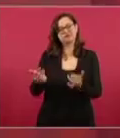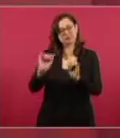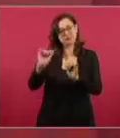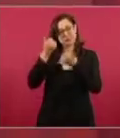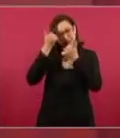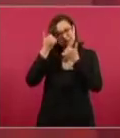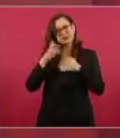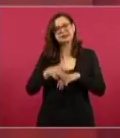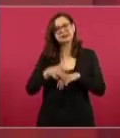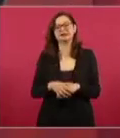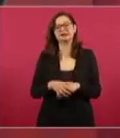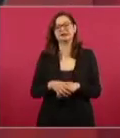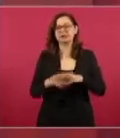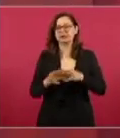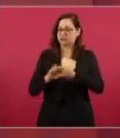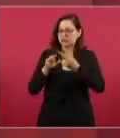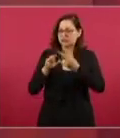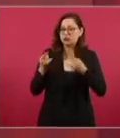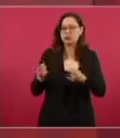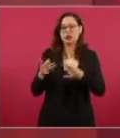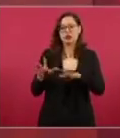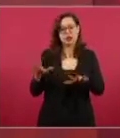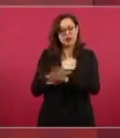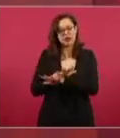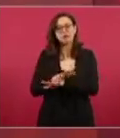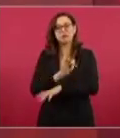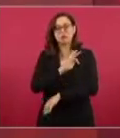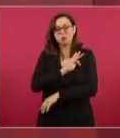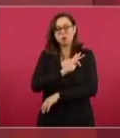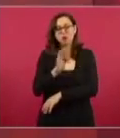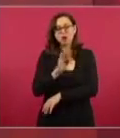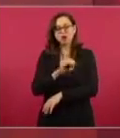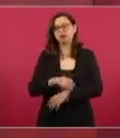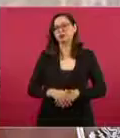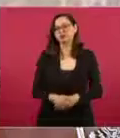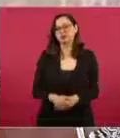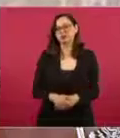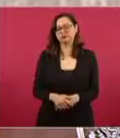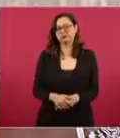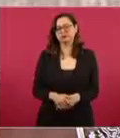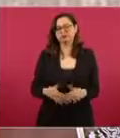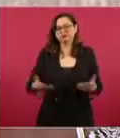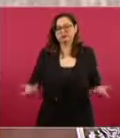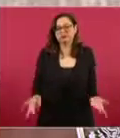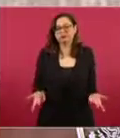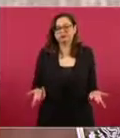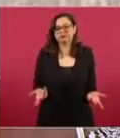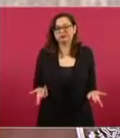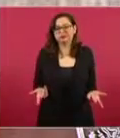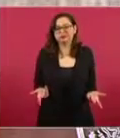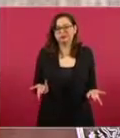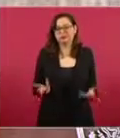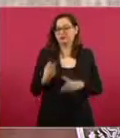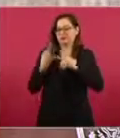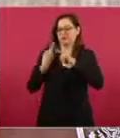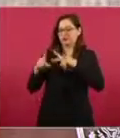de lucha en favor del pueblo.